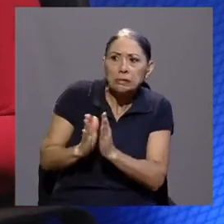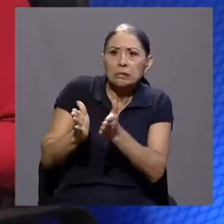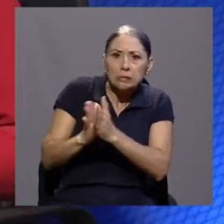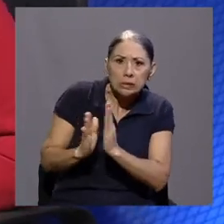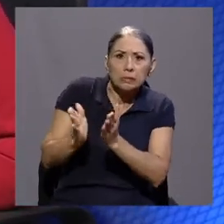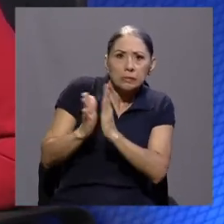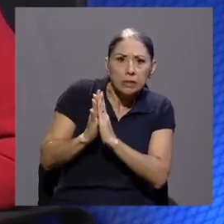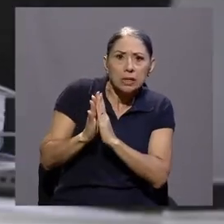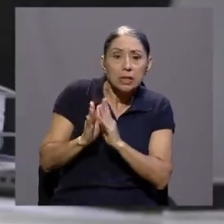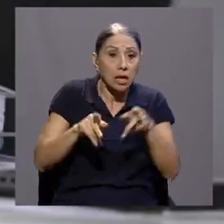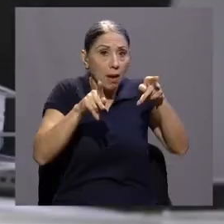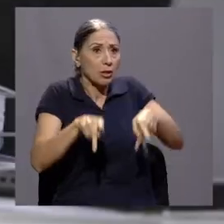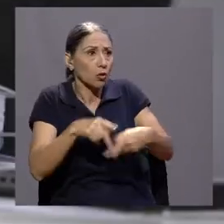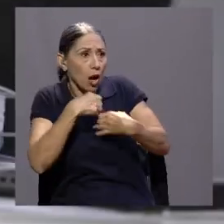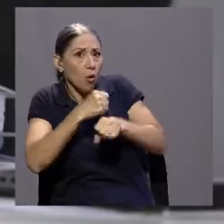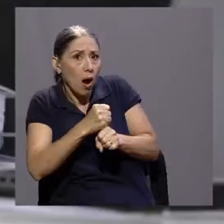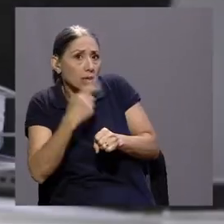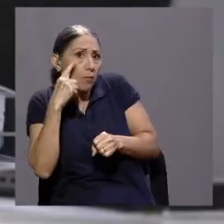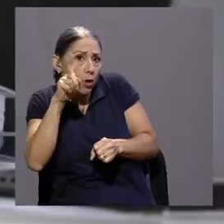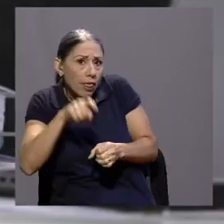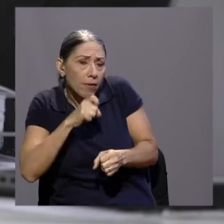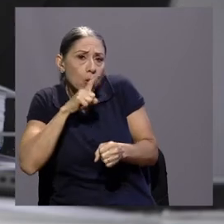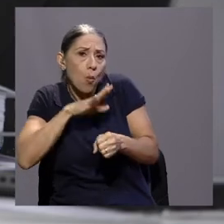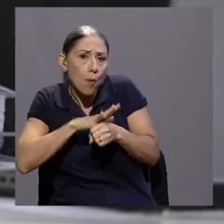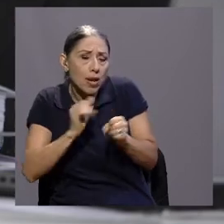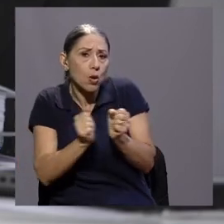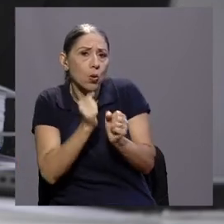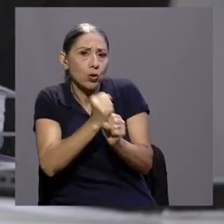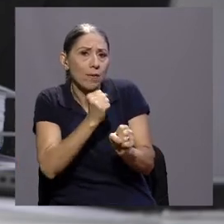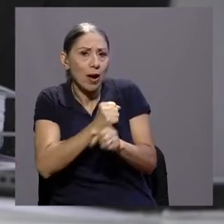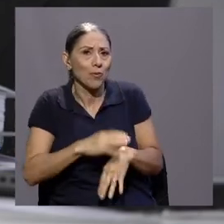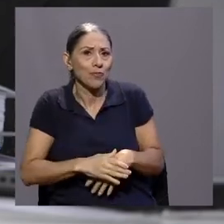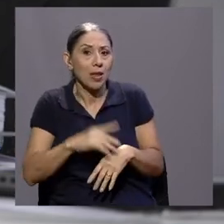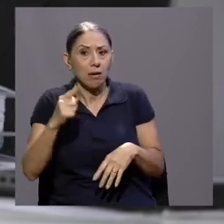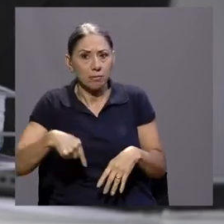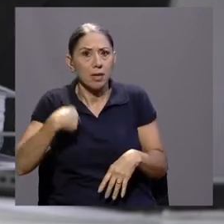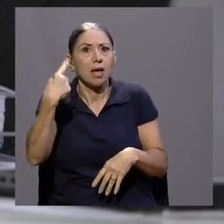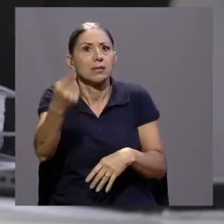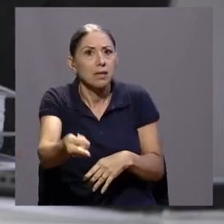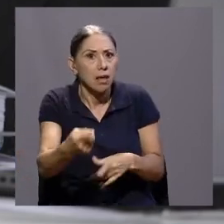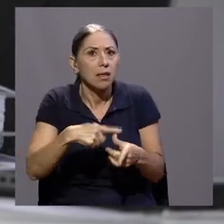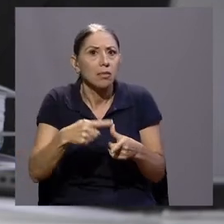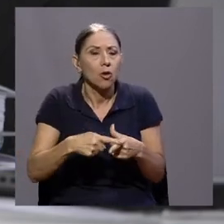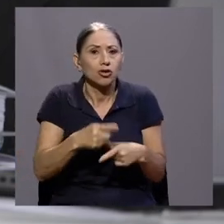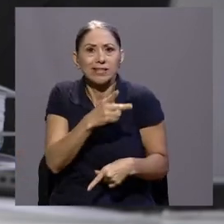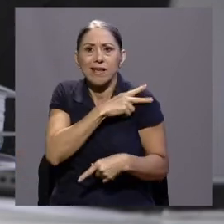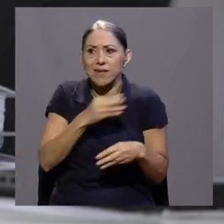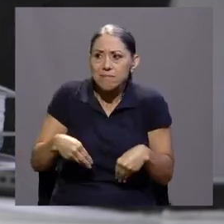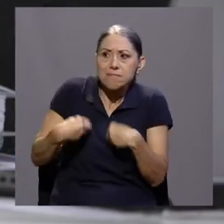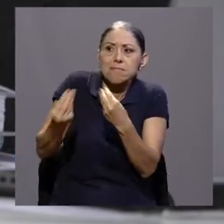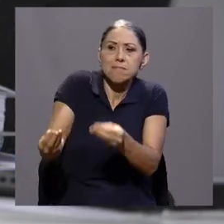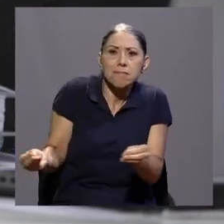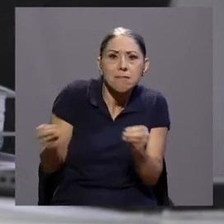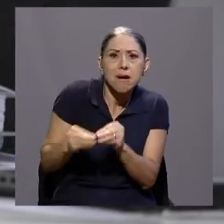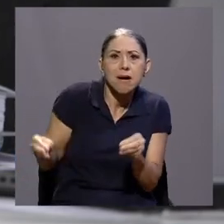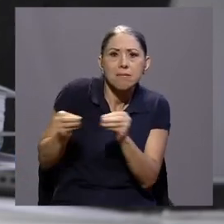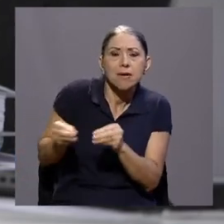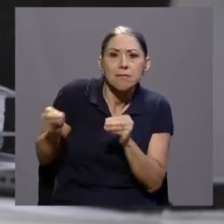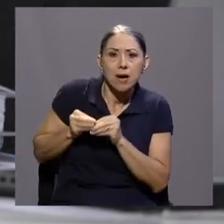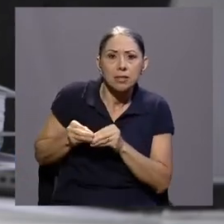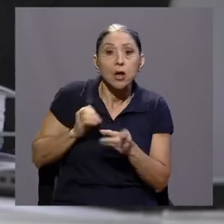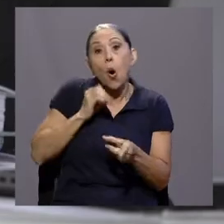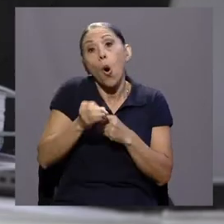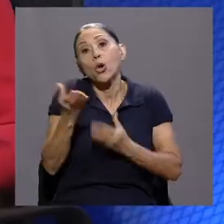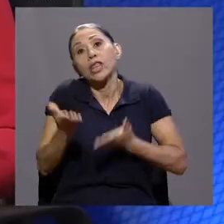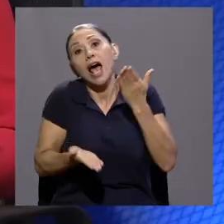colaborador lo hace, porque tiene que cumplir a nivel de su trabajo. Y el día siguiente se le va asignando más, se le van asignando metas, o tal vez haya